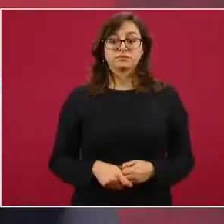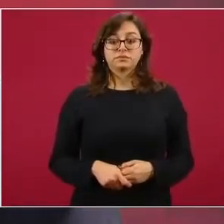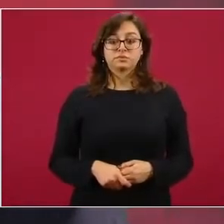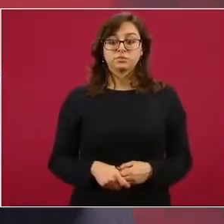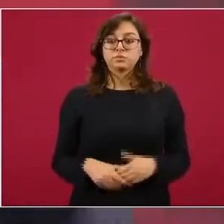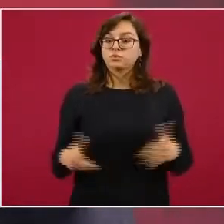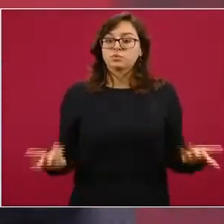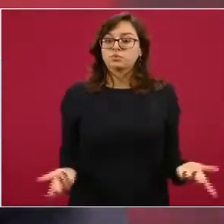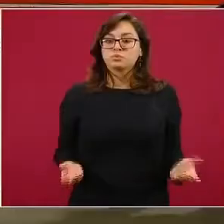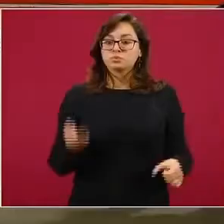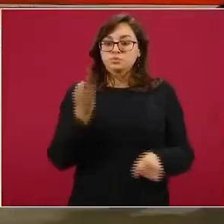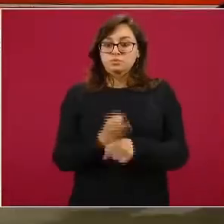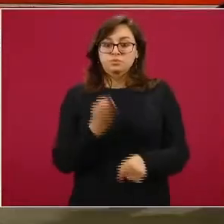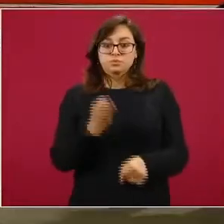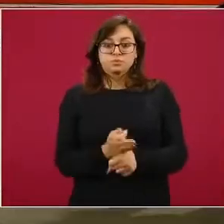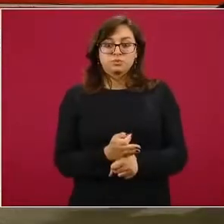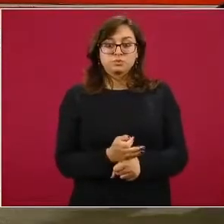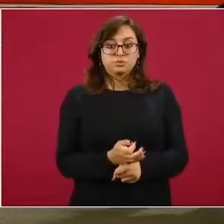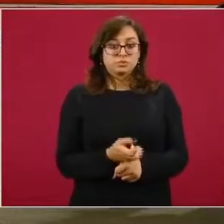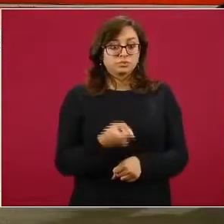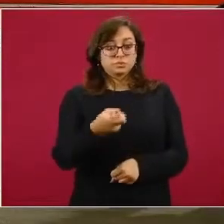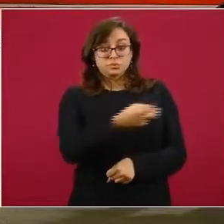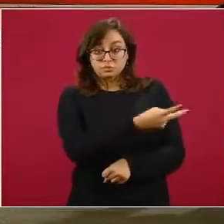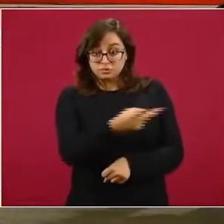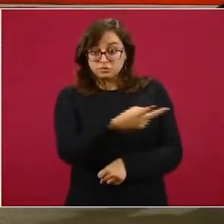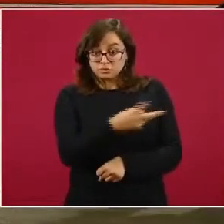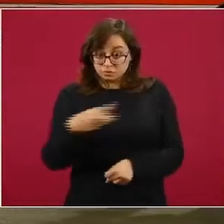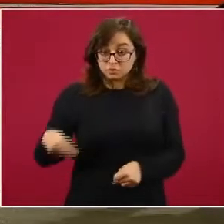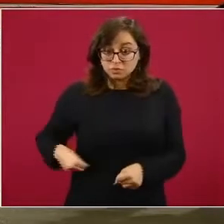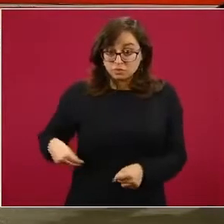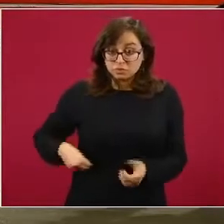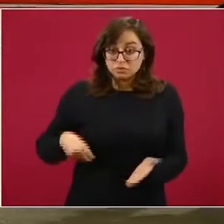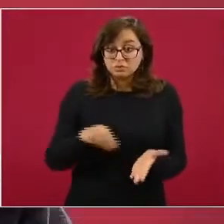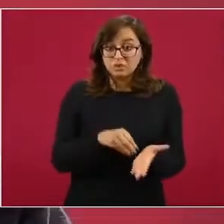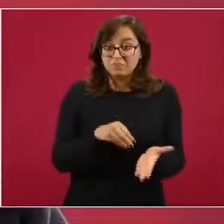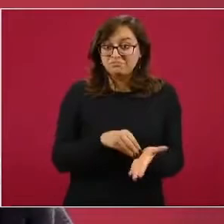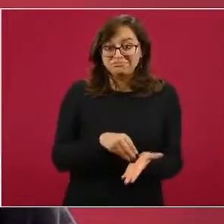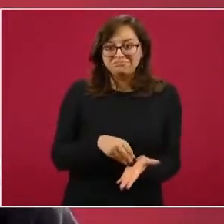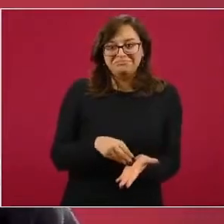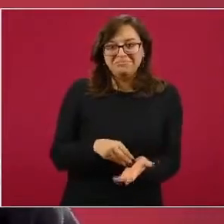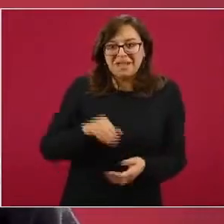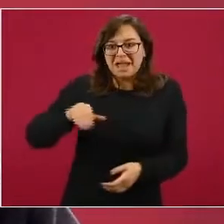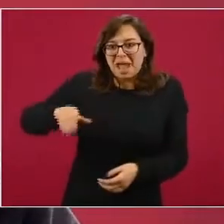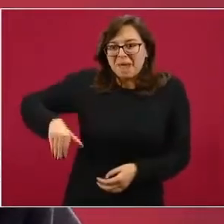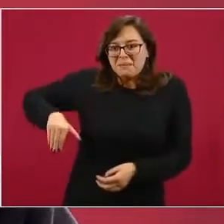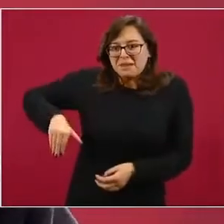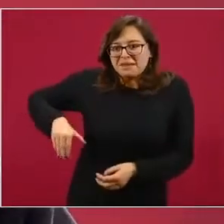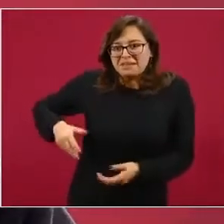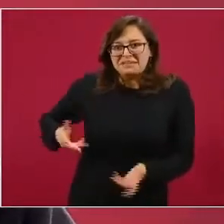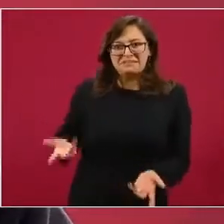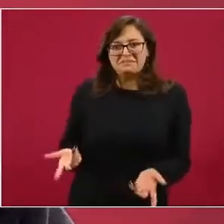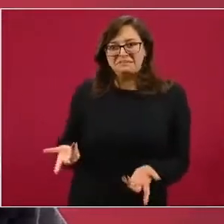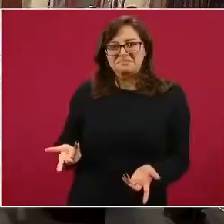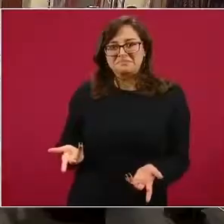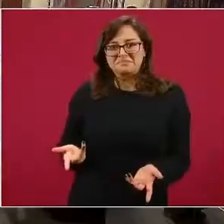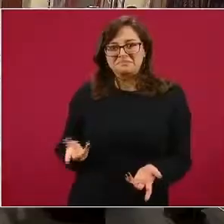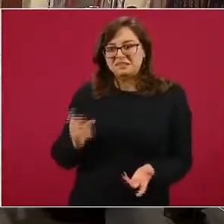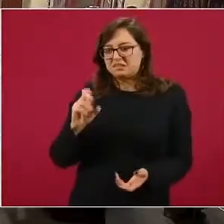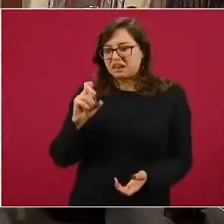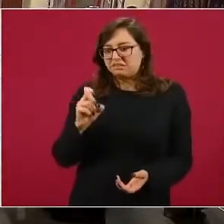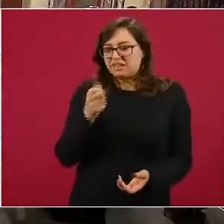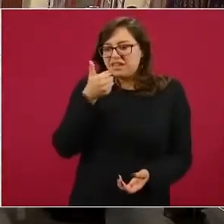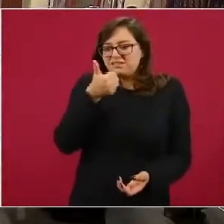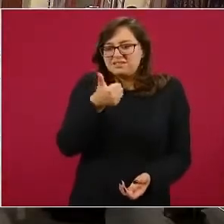entiendo el sentido de la pregunta, pero cuando usted dice que sigue ocurriendo, ellas tienen 36 horas en su encargo, no son responsables de lo que